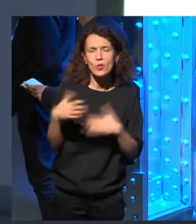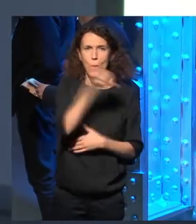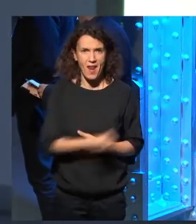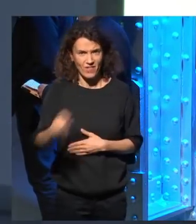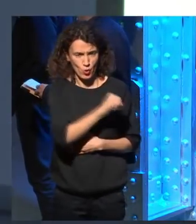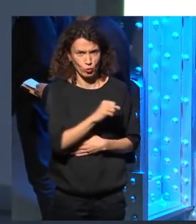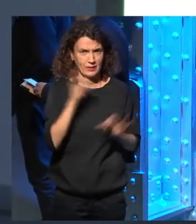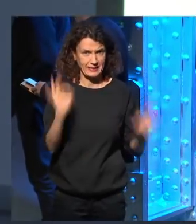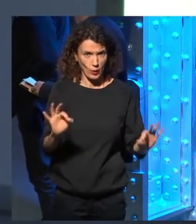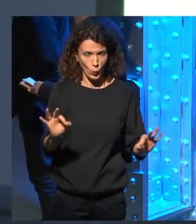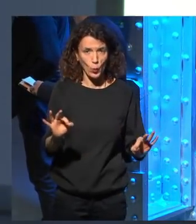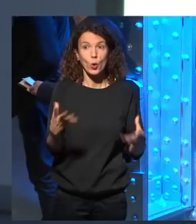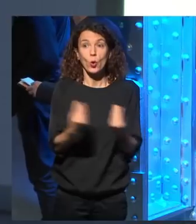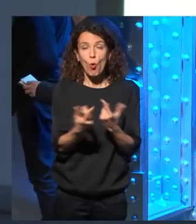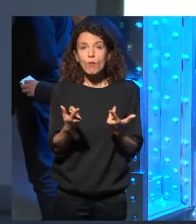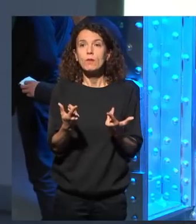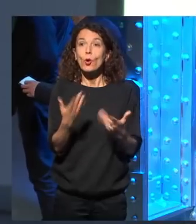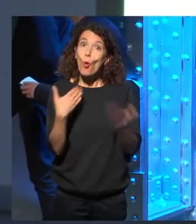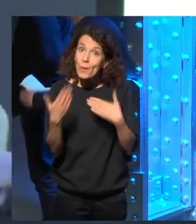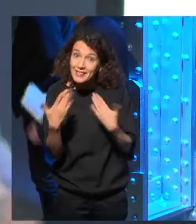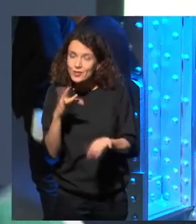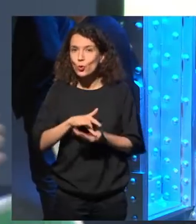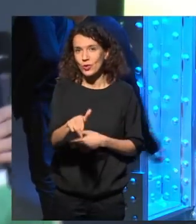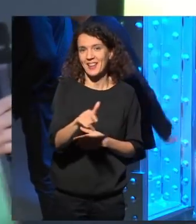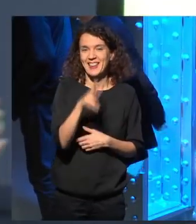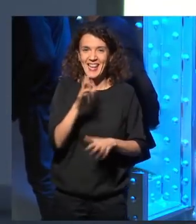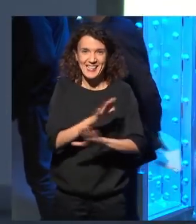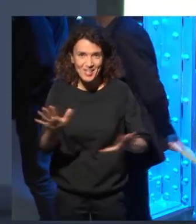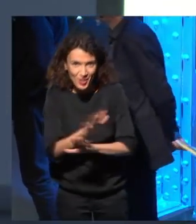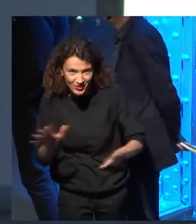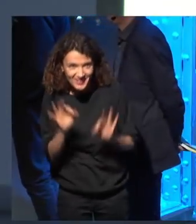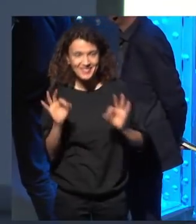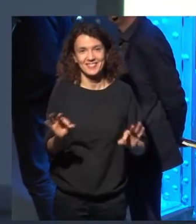maravillosa con, ¿no? Pues no, una conversación desastrosa.